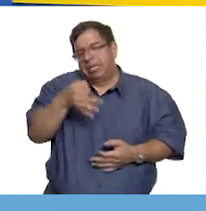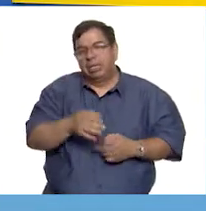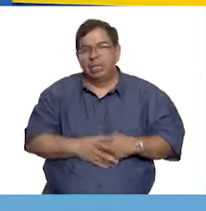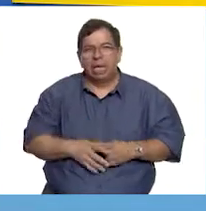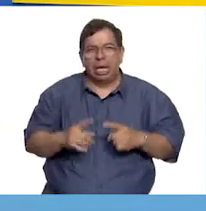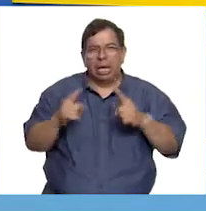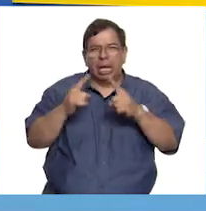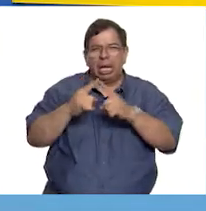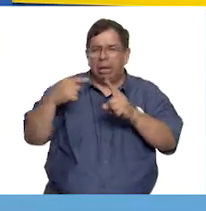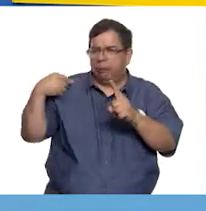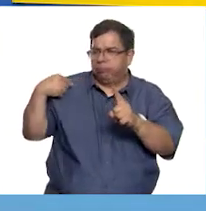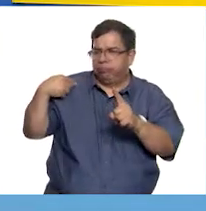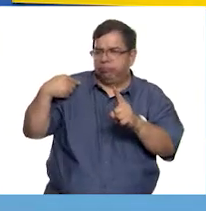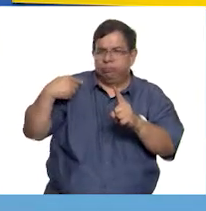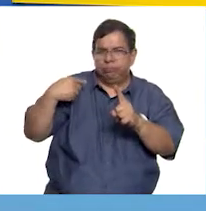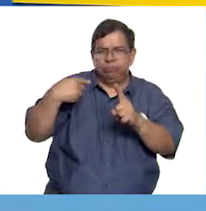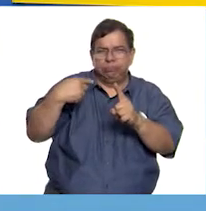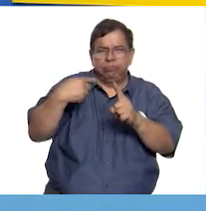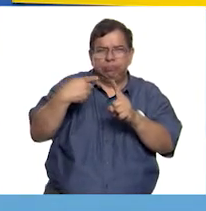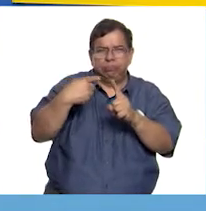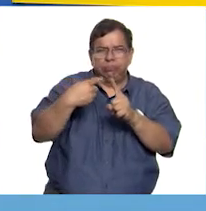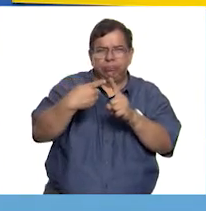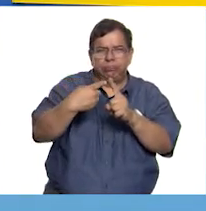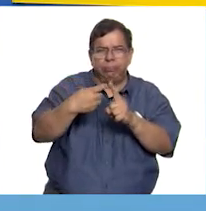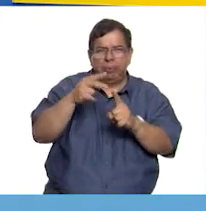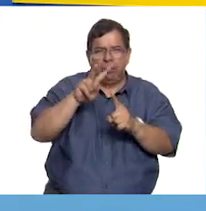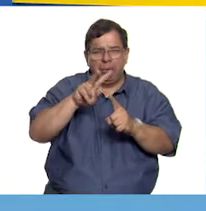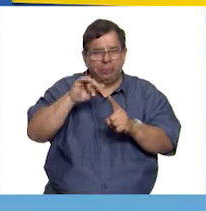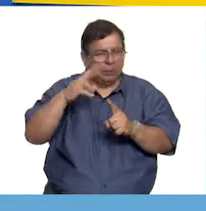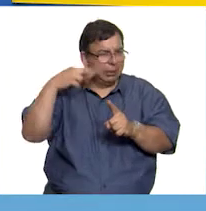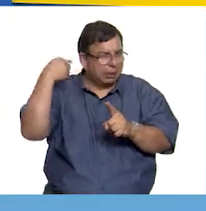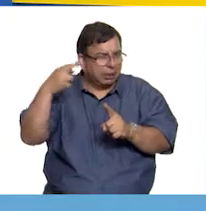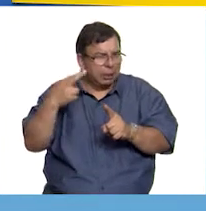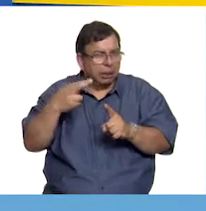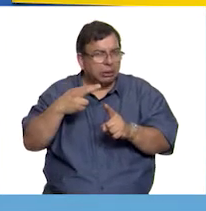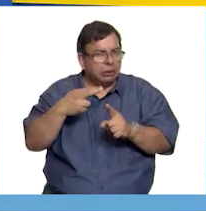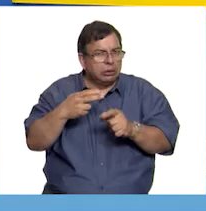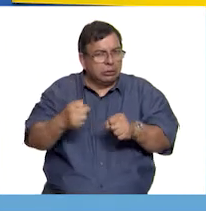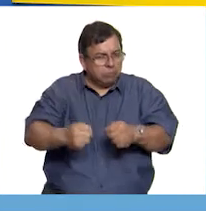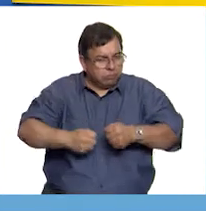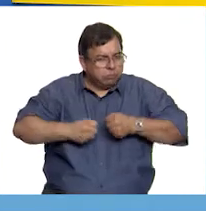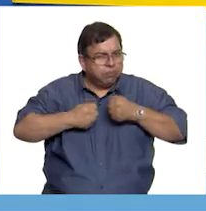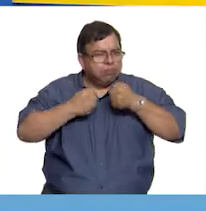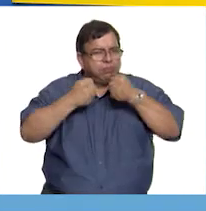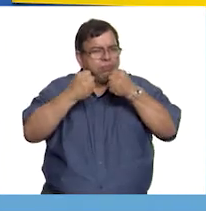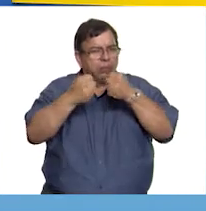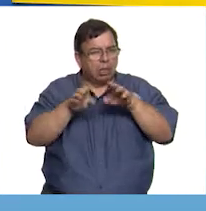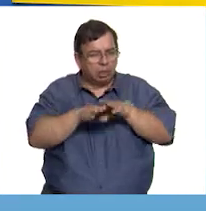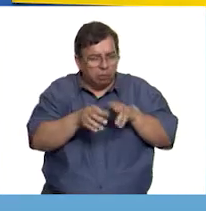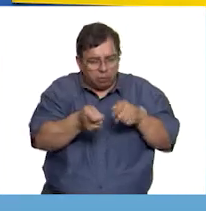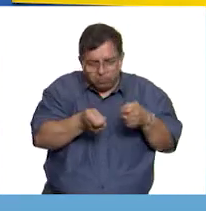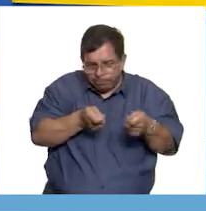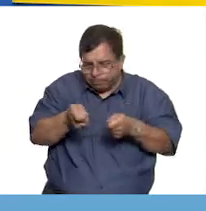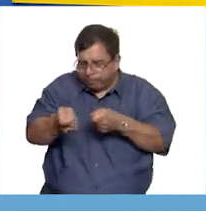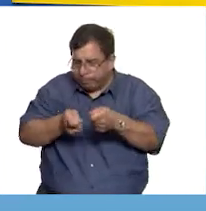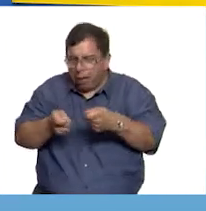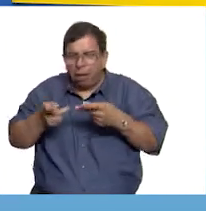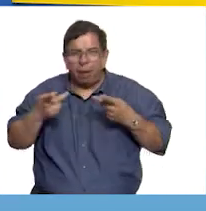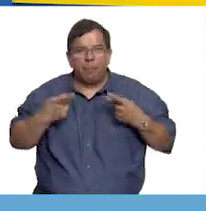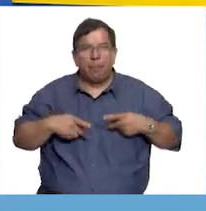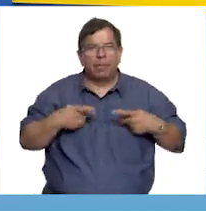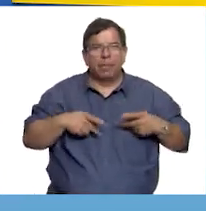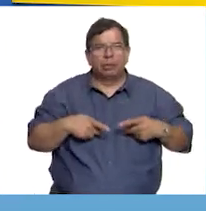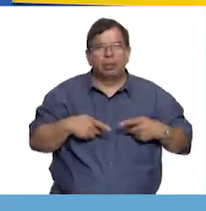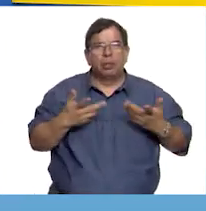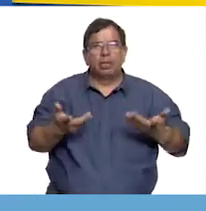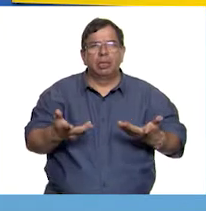iglesia durante el periodo del Virreinato de la Nueva España tuvo mucho poder e influencia en la forma de vida de las personas, ya